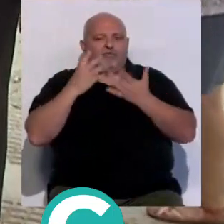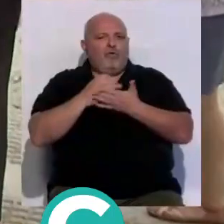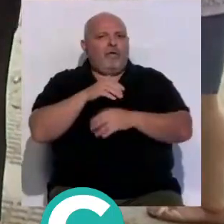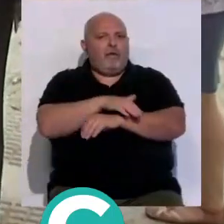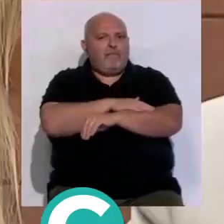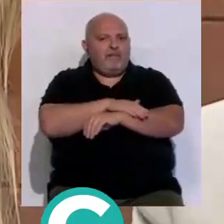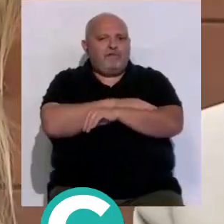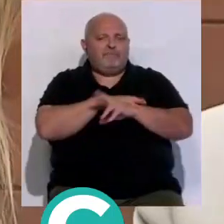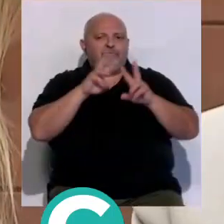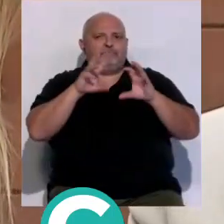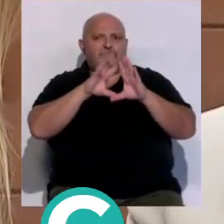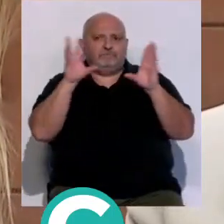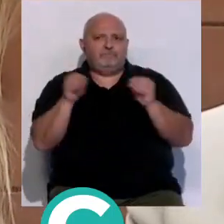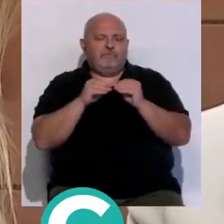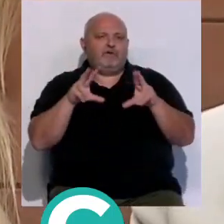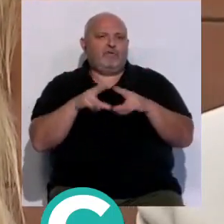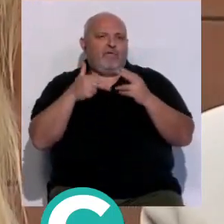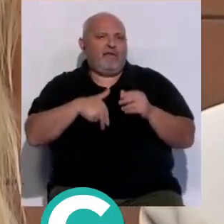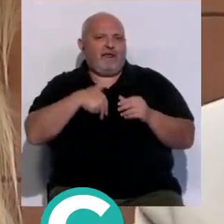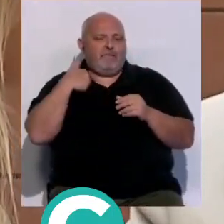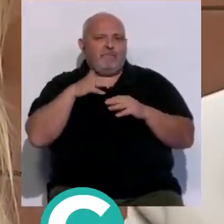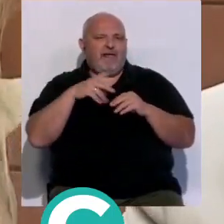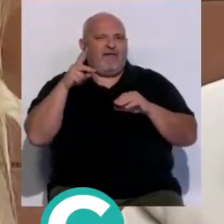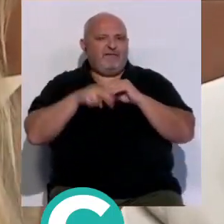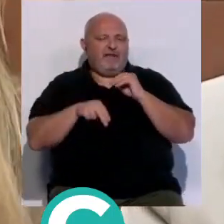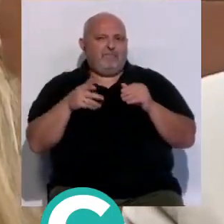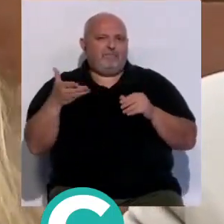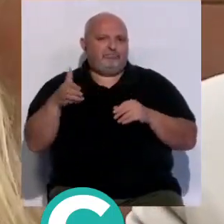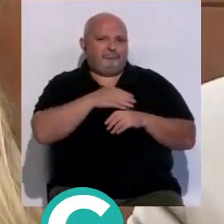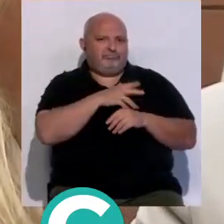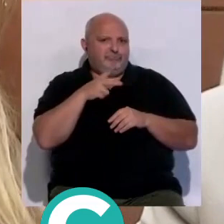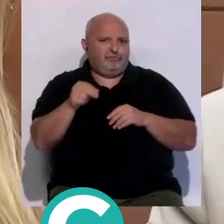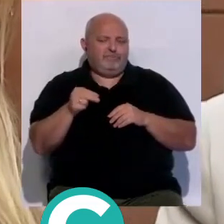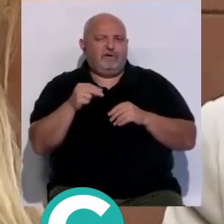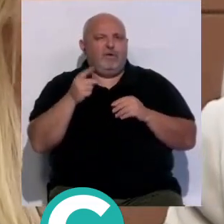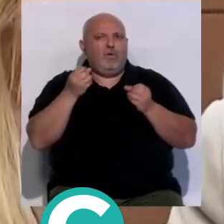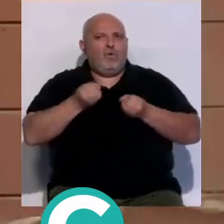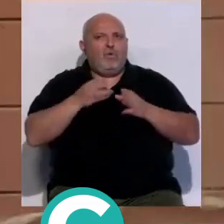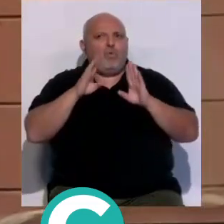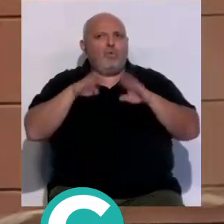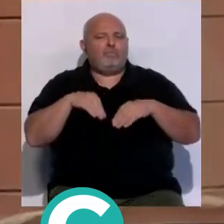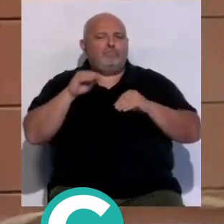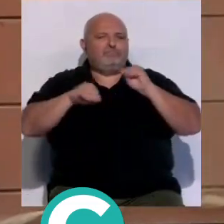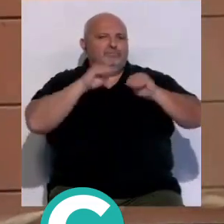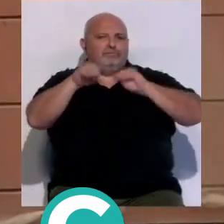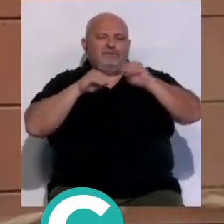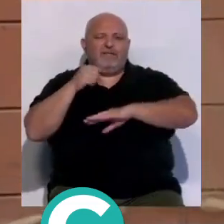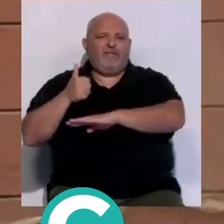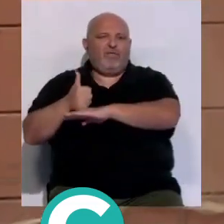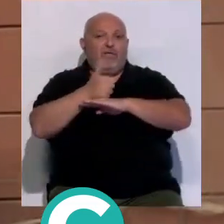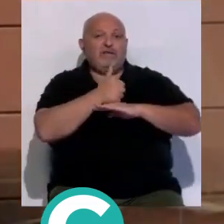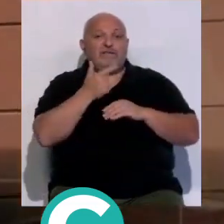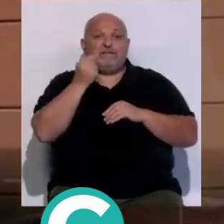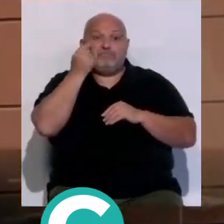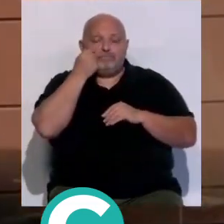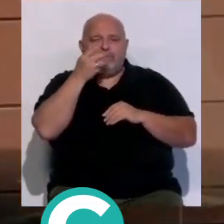administraciones y el conjunto de la sociedad en general para evitar más muertes por último ha hecho un llamamiento a toda la ciudadanía para